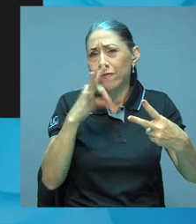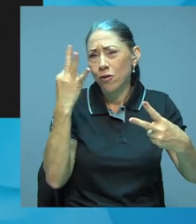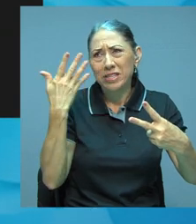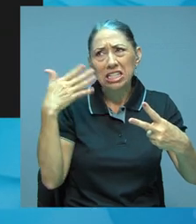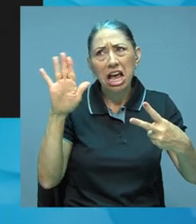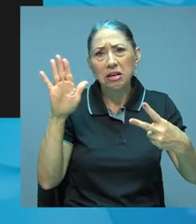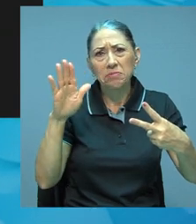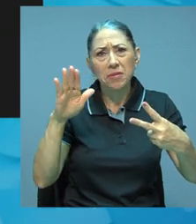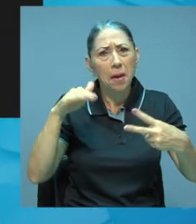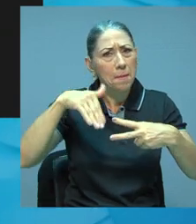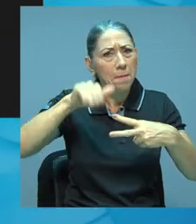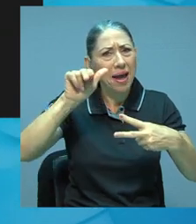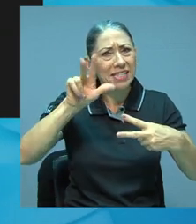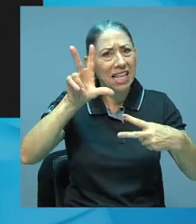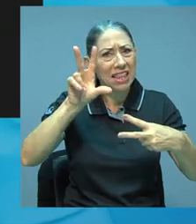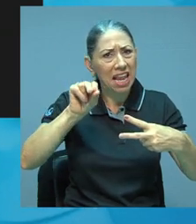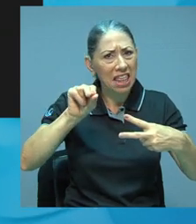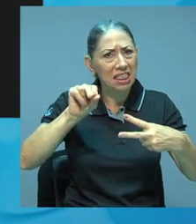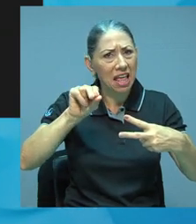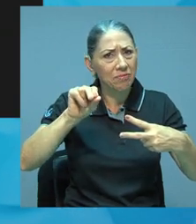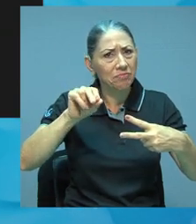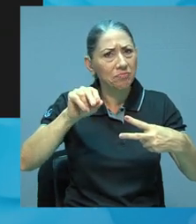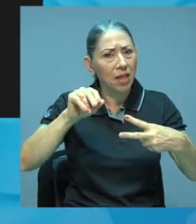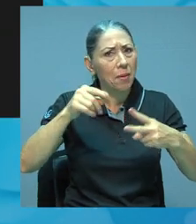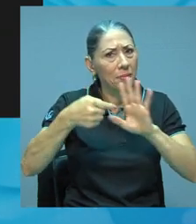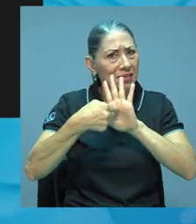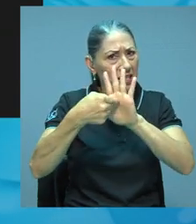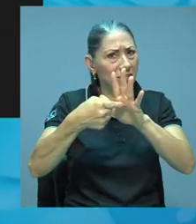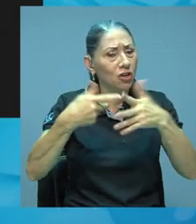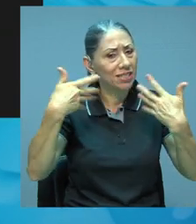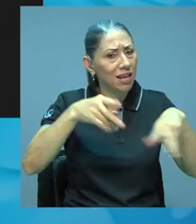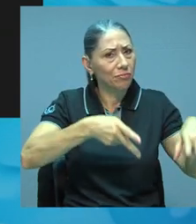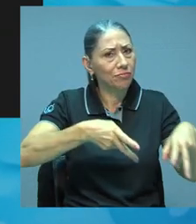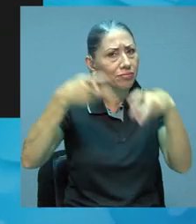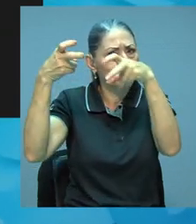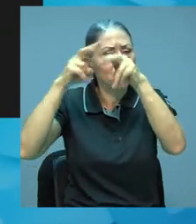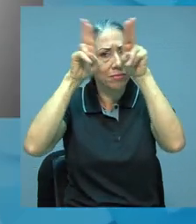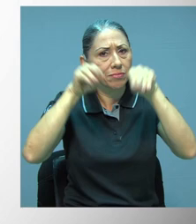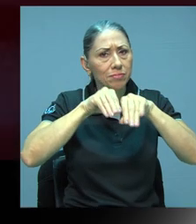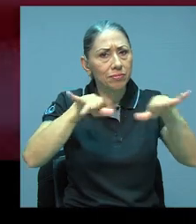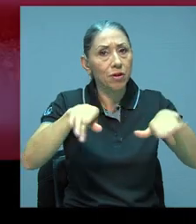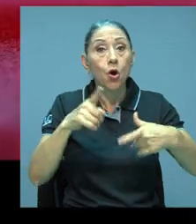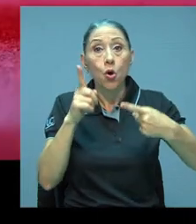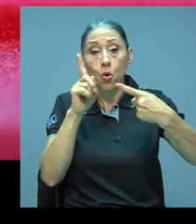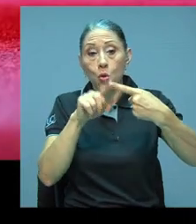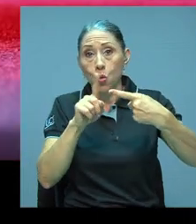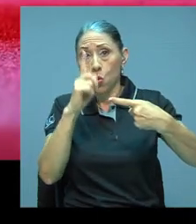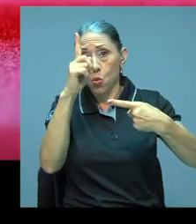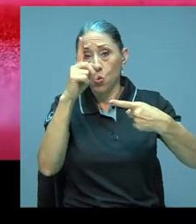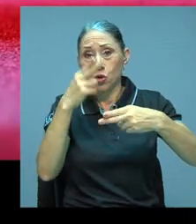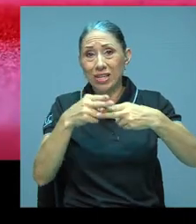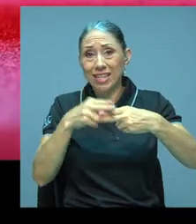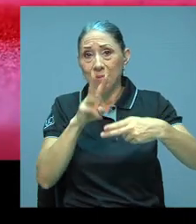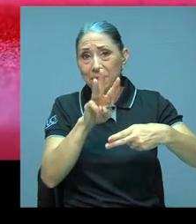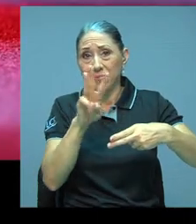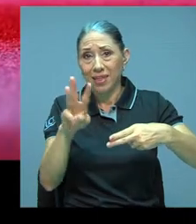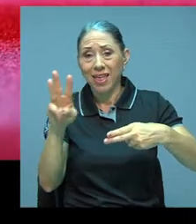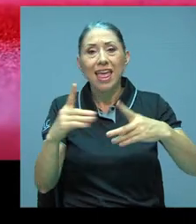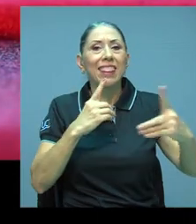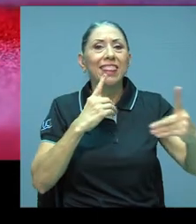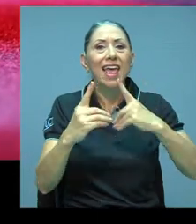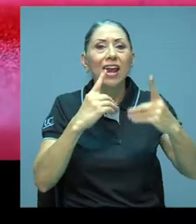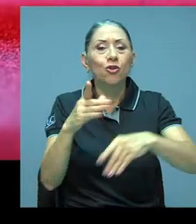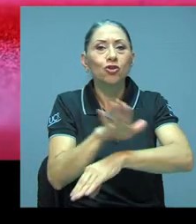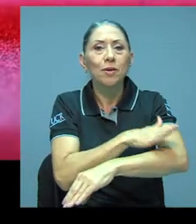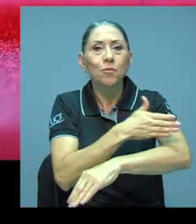30 episodios ya producidos y que están colgados en nuestras redes sociales. Uno que se llama Diálogos en Música, que queremos hablarle a la